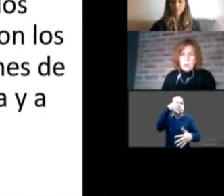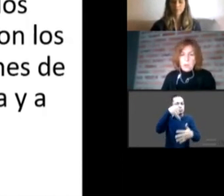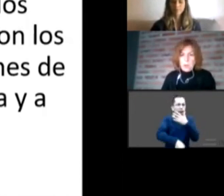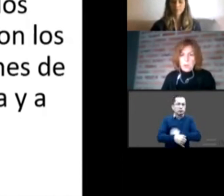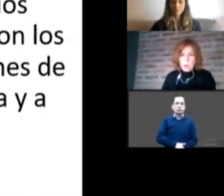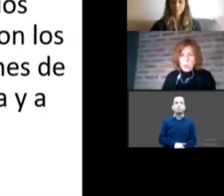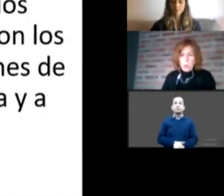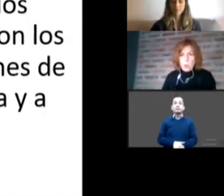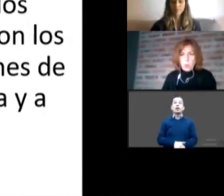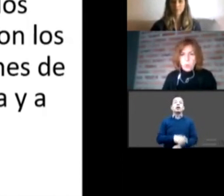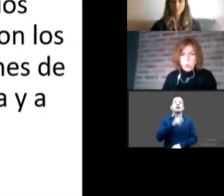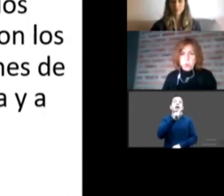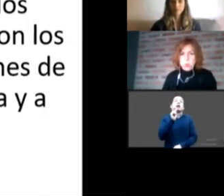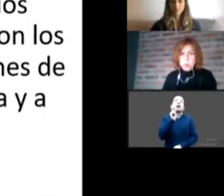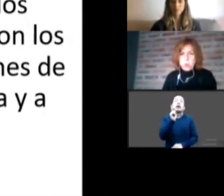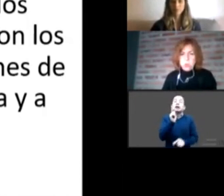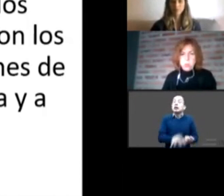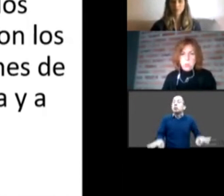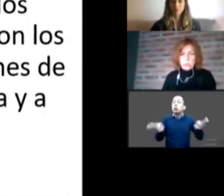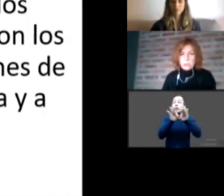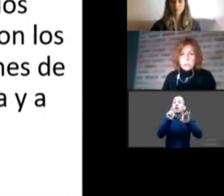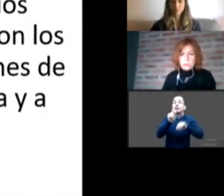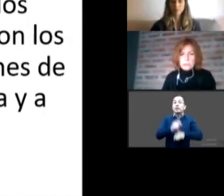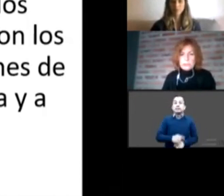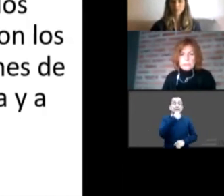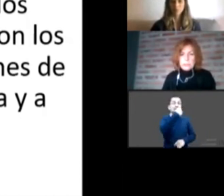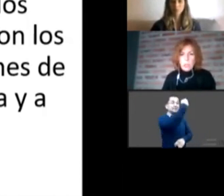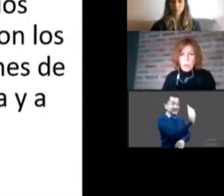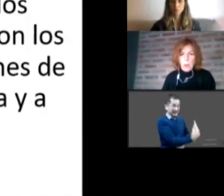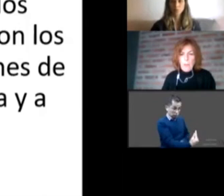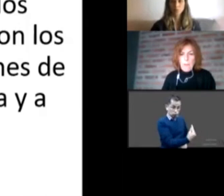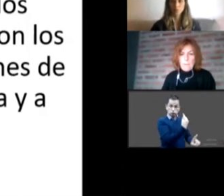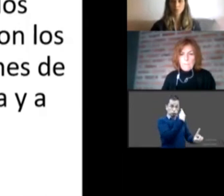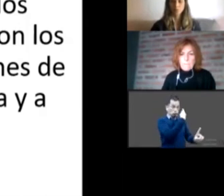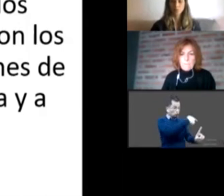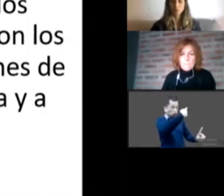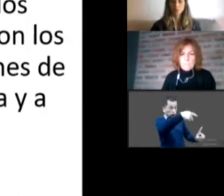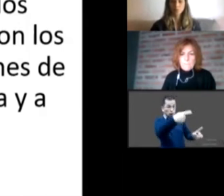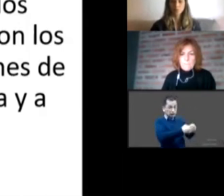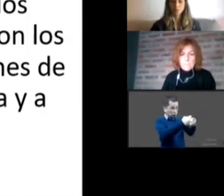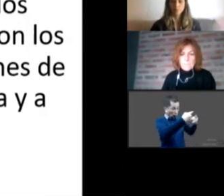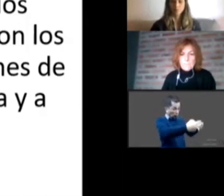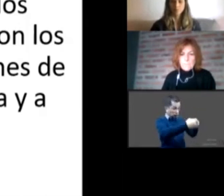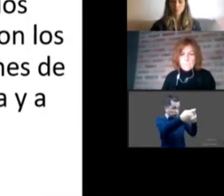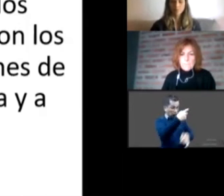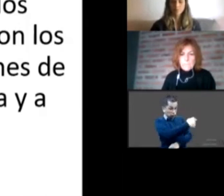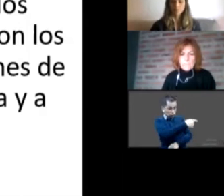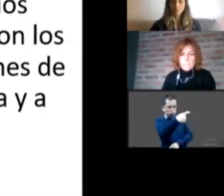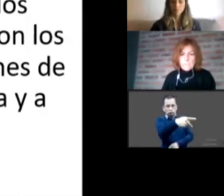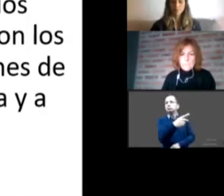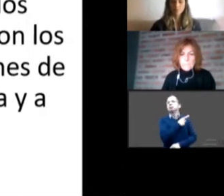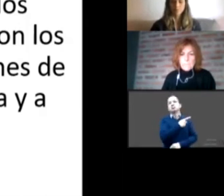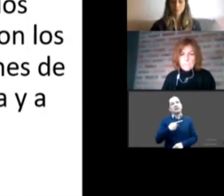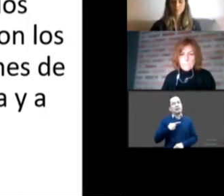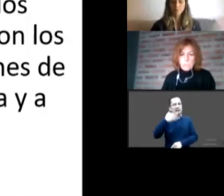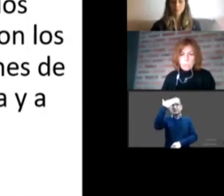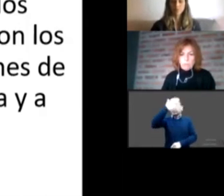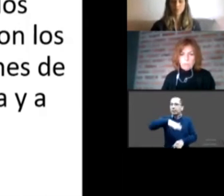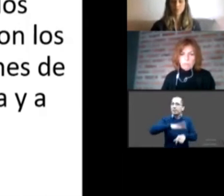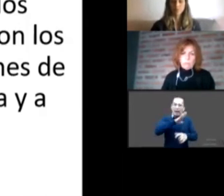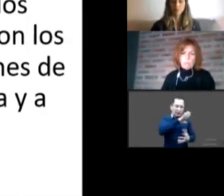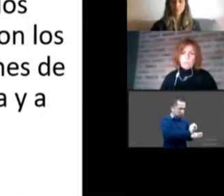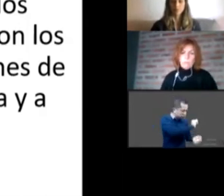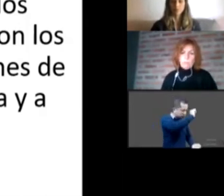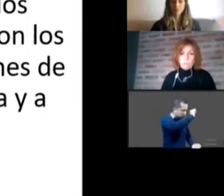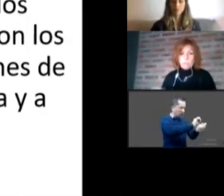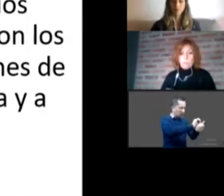las historias de los niños por eso inicio con literatura porque si no